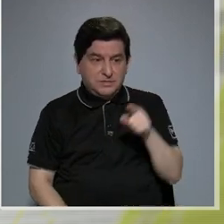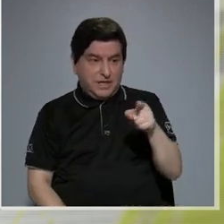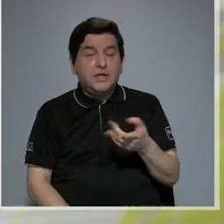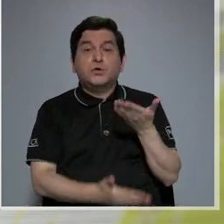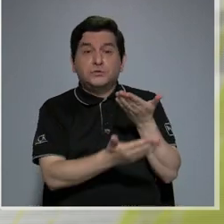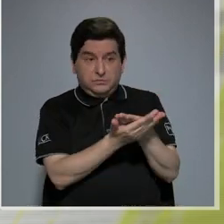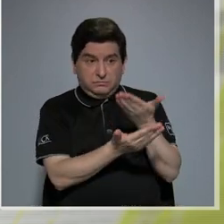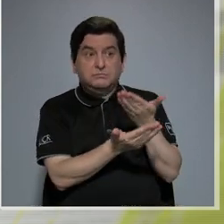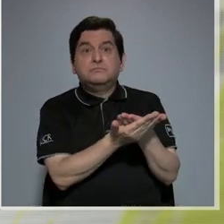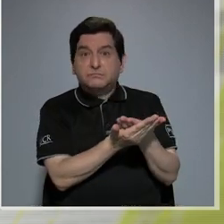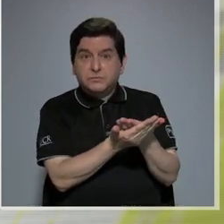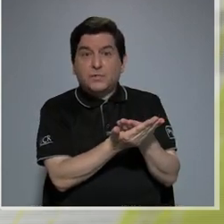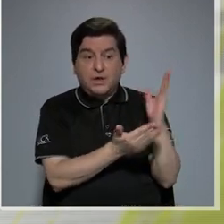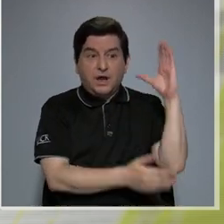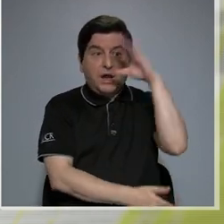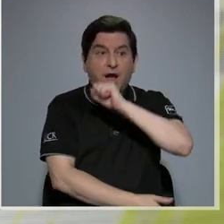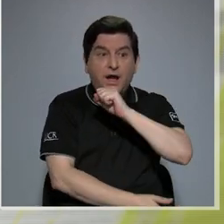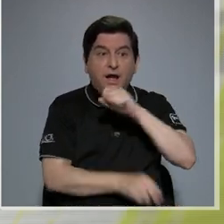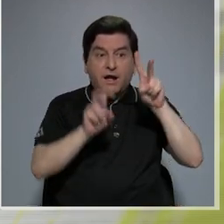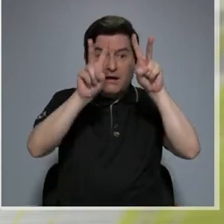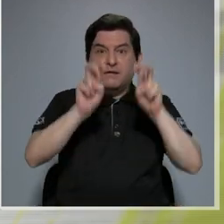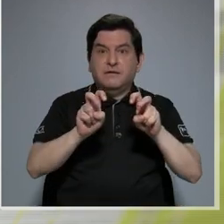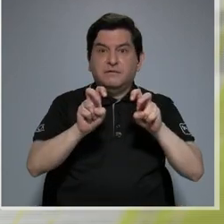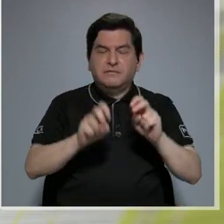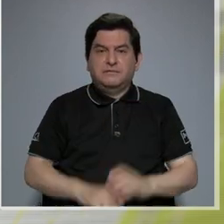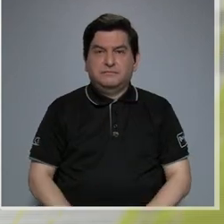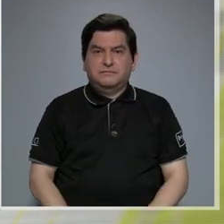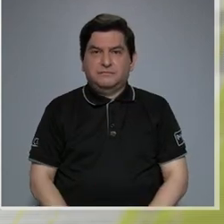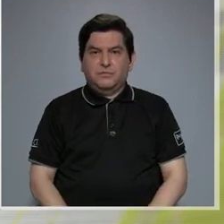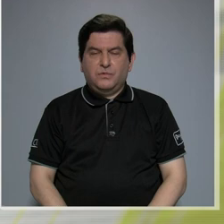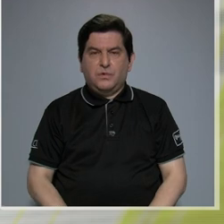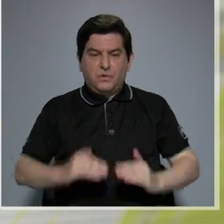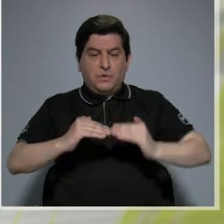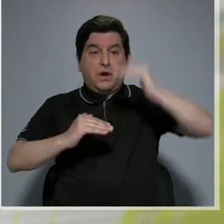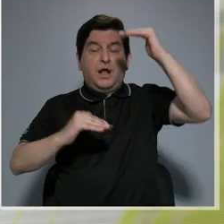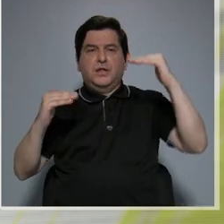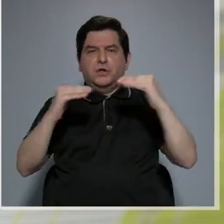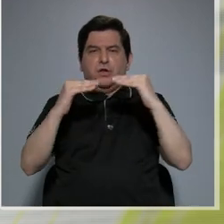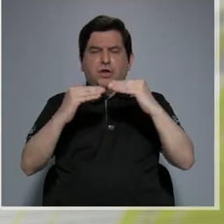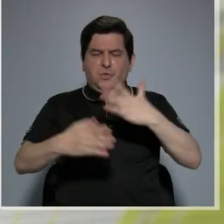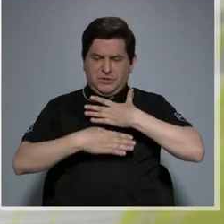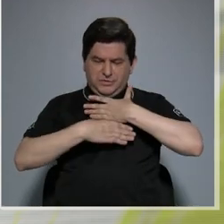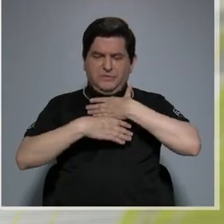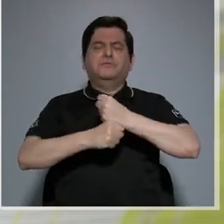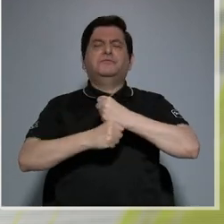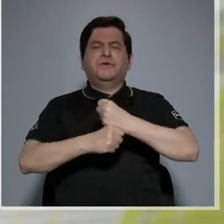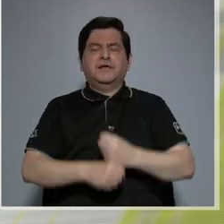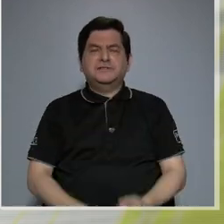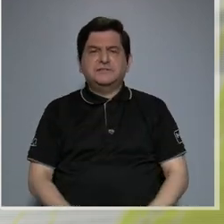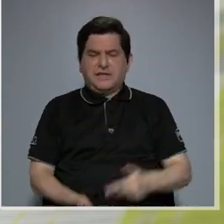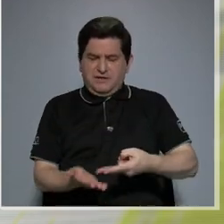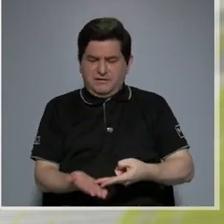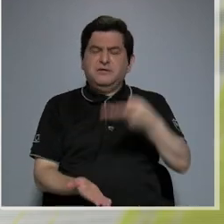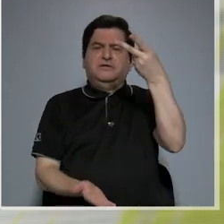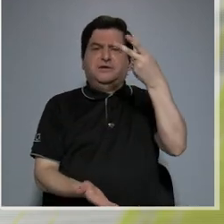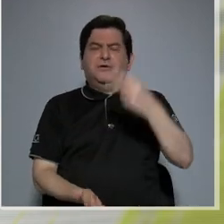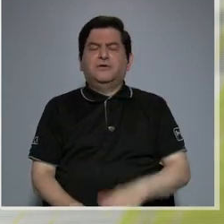evidencias de nuestras pruebas, que tienen altos niveles de confiabilidad y de validez